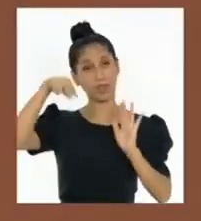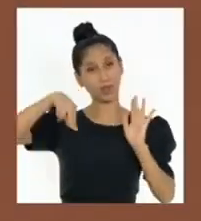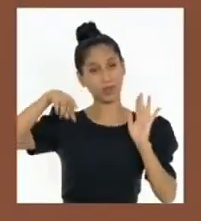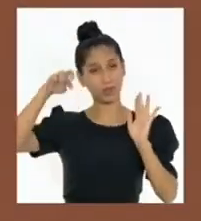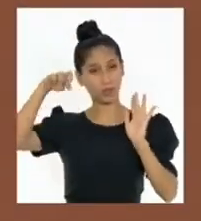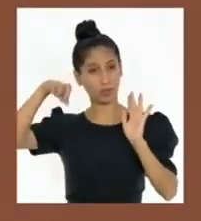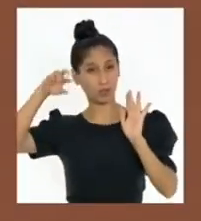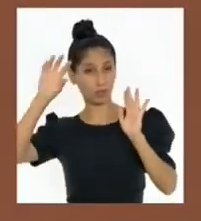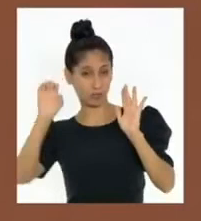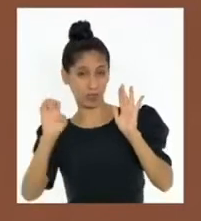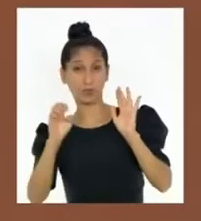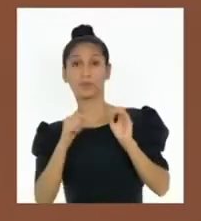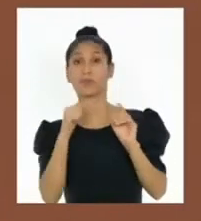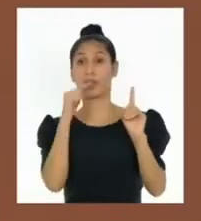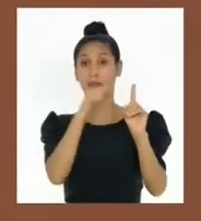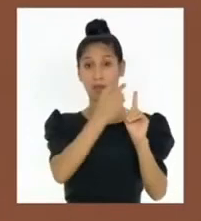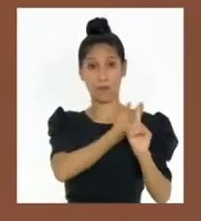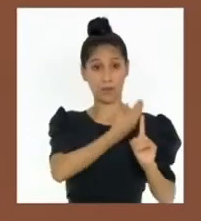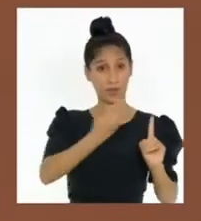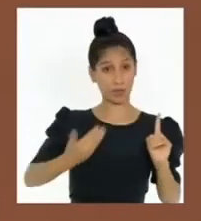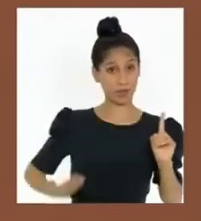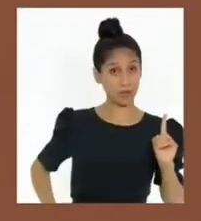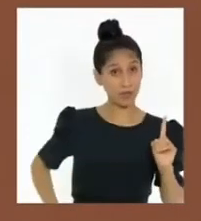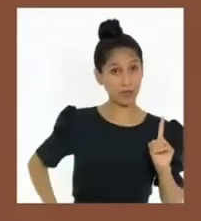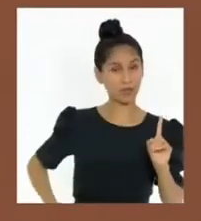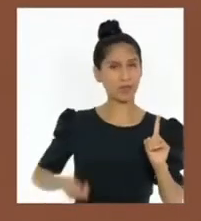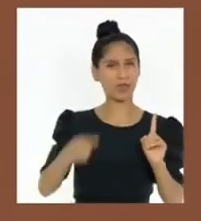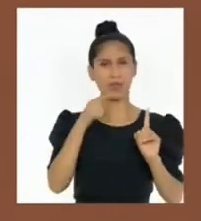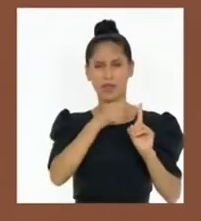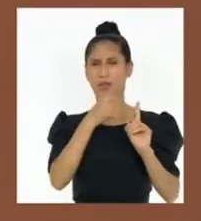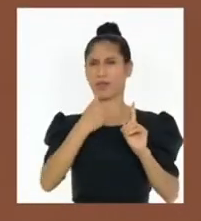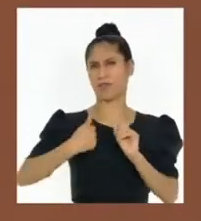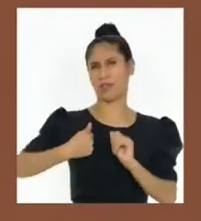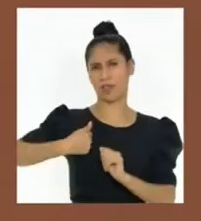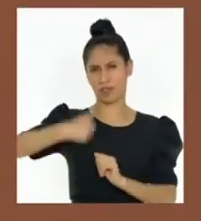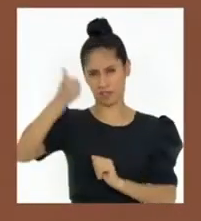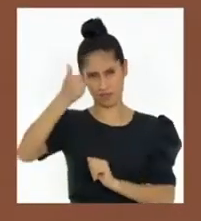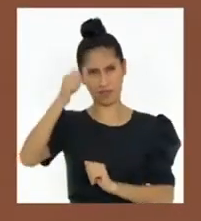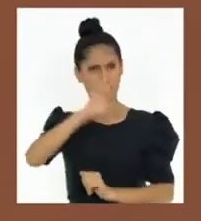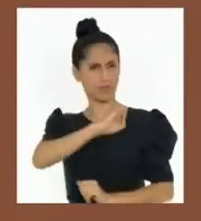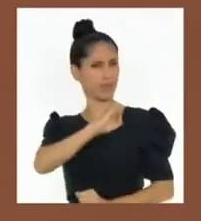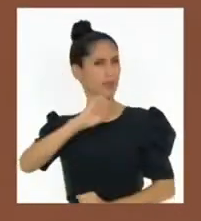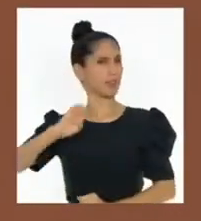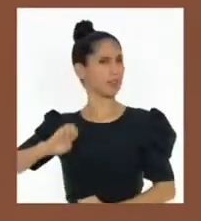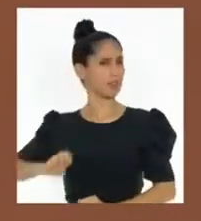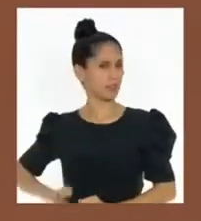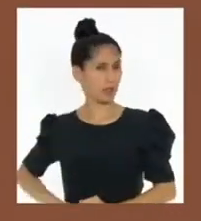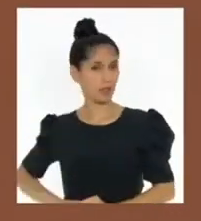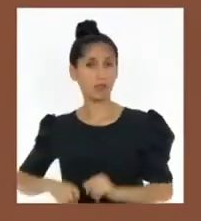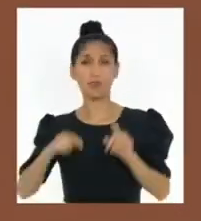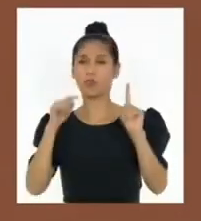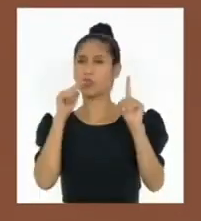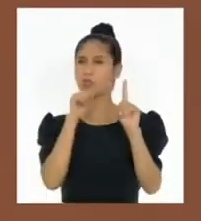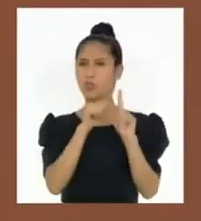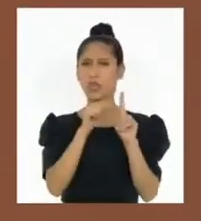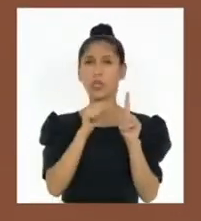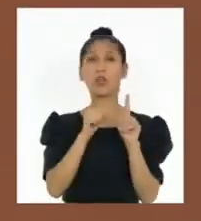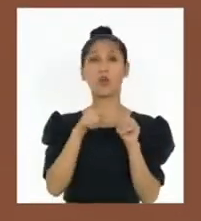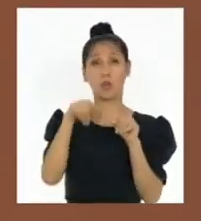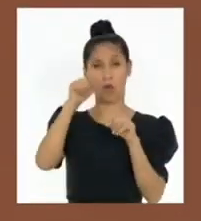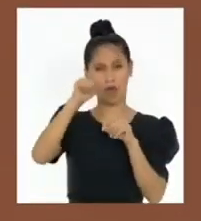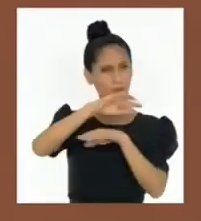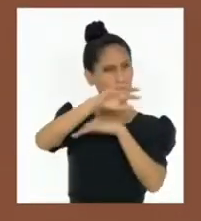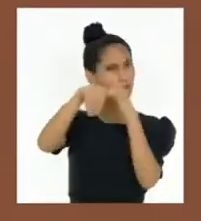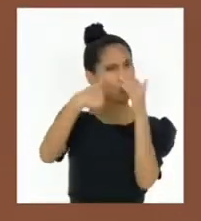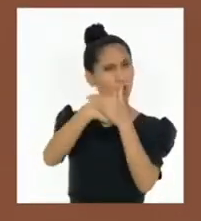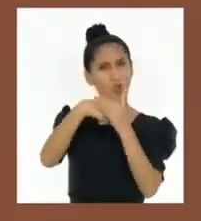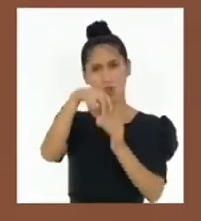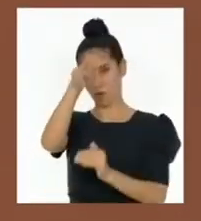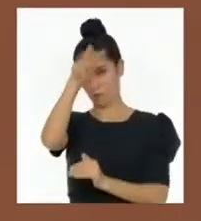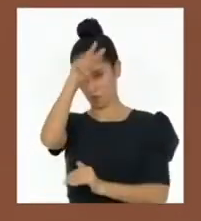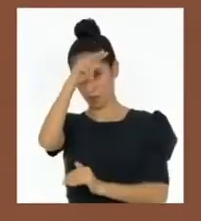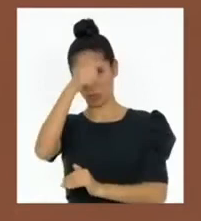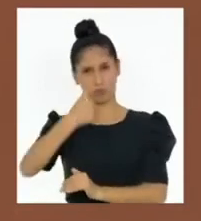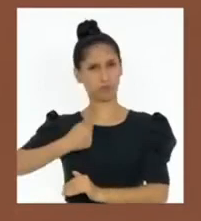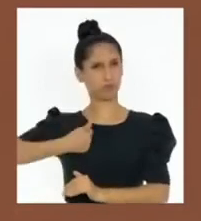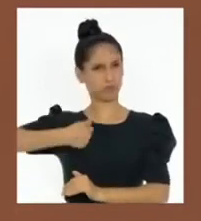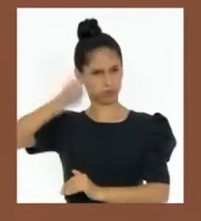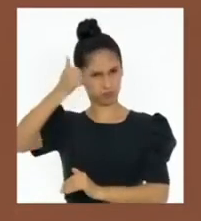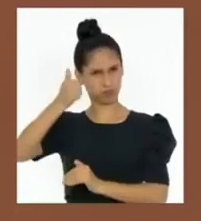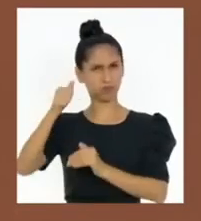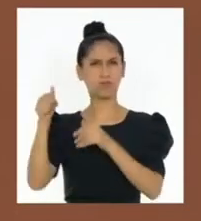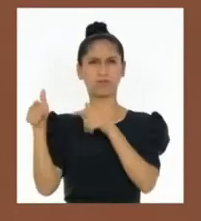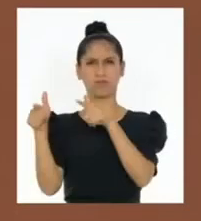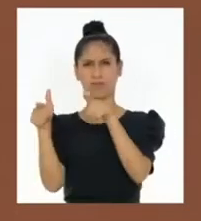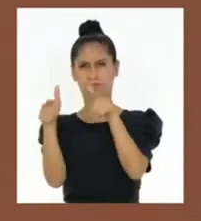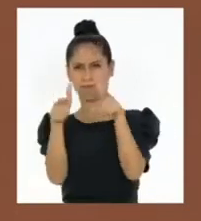Presidente de la República del Perú es el Jefe del Estado y representa a la Nación, encabeza el Poder Ejecutivo.